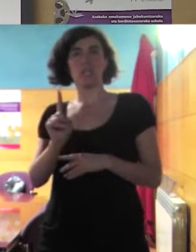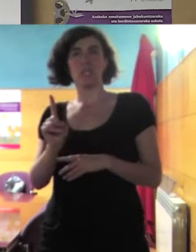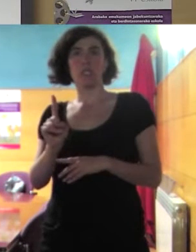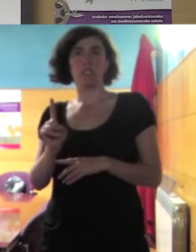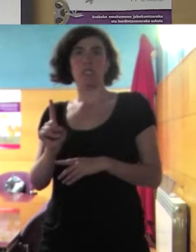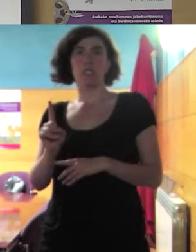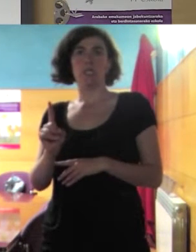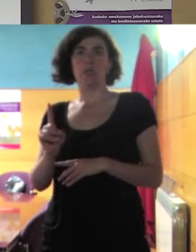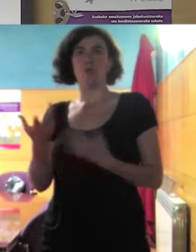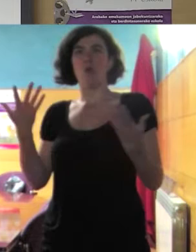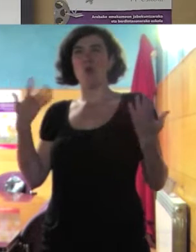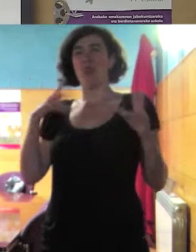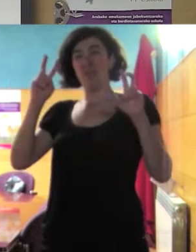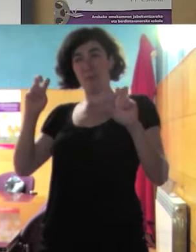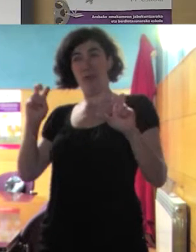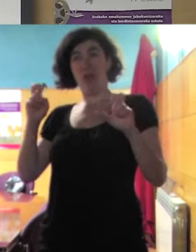en el terreno de la indumentaria?